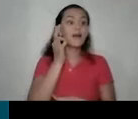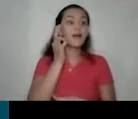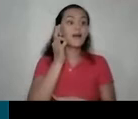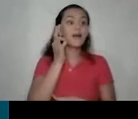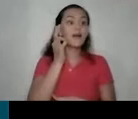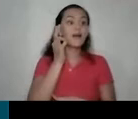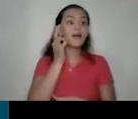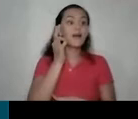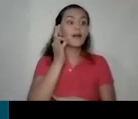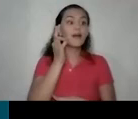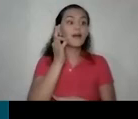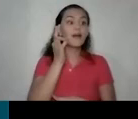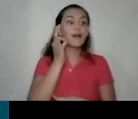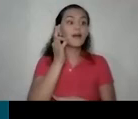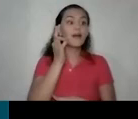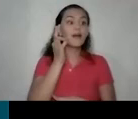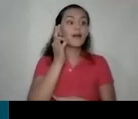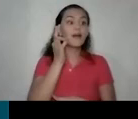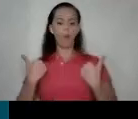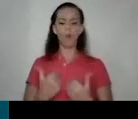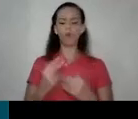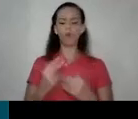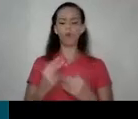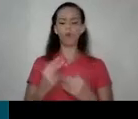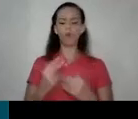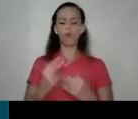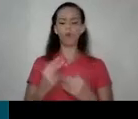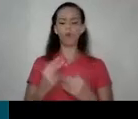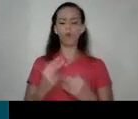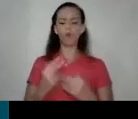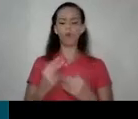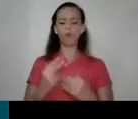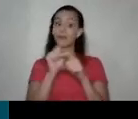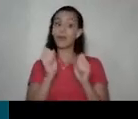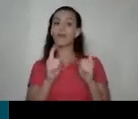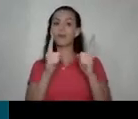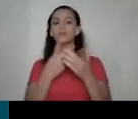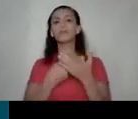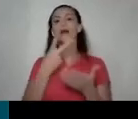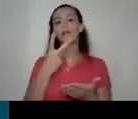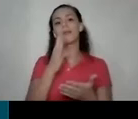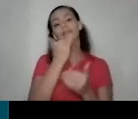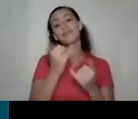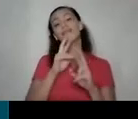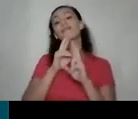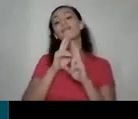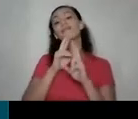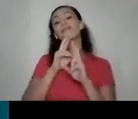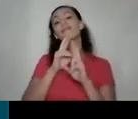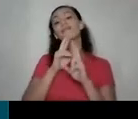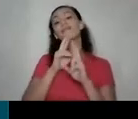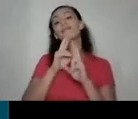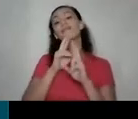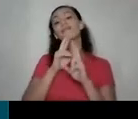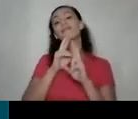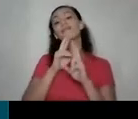ejercicio de empatía es muy valioso y ya la respuesta yo creo que es si usted ve que la mujer es así pare y deje de caminar usted y déle